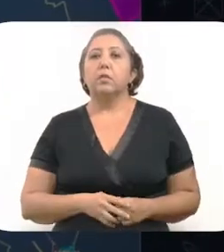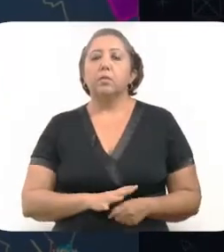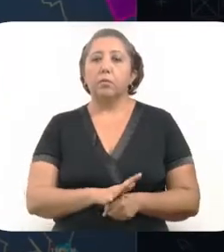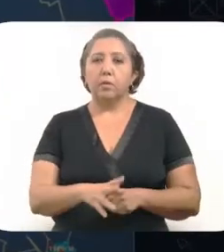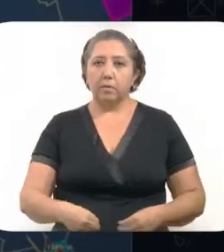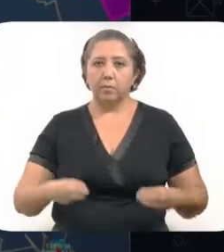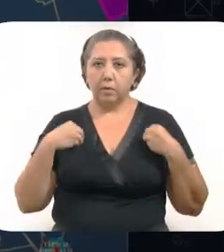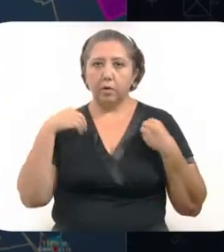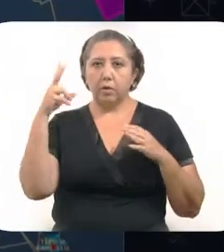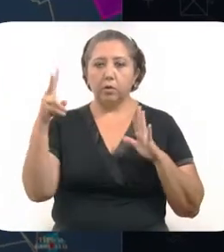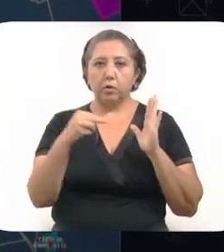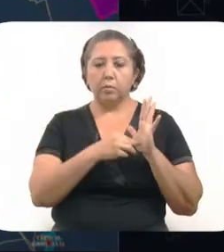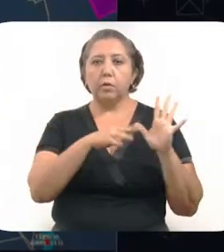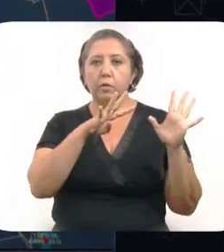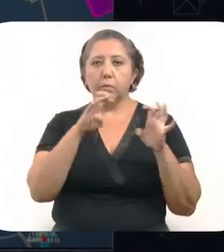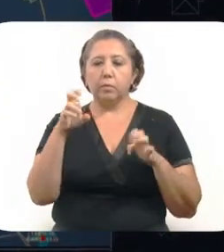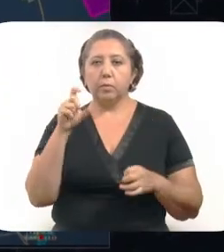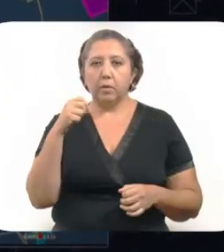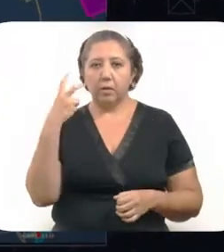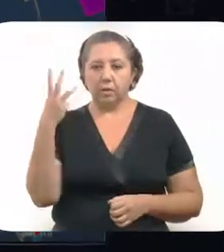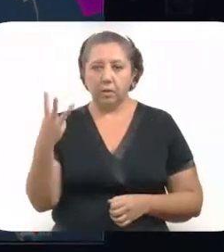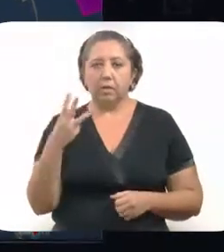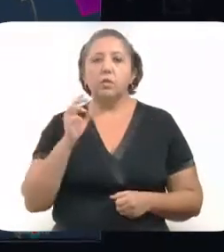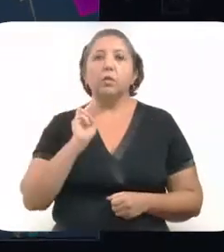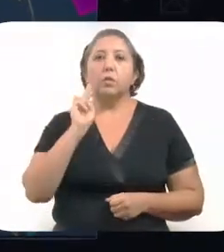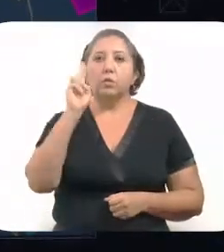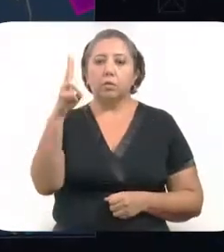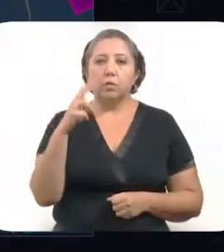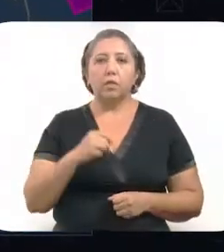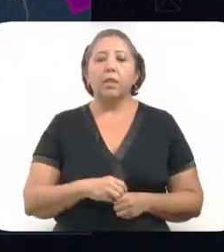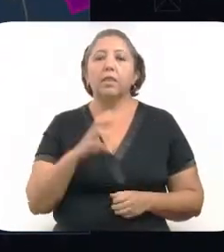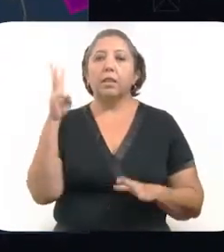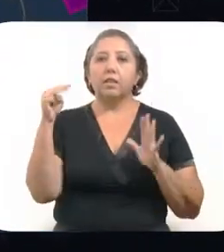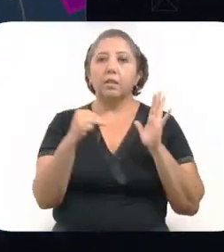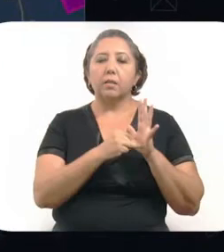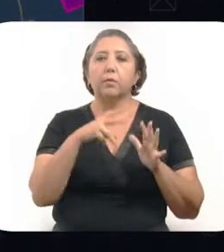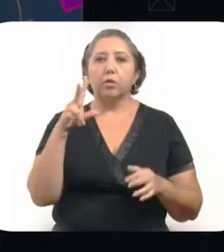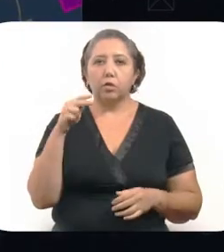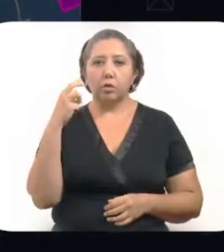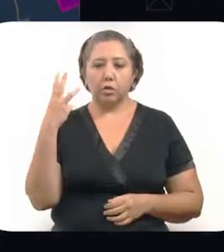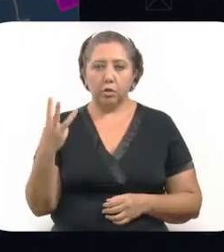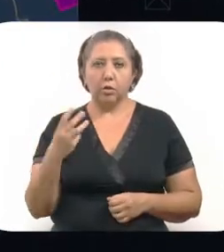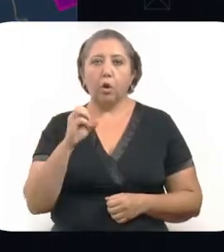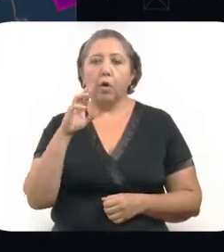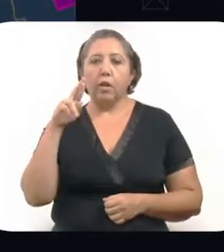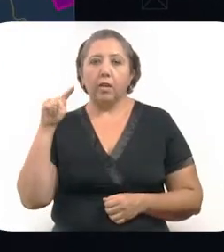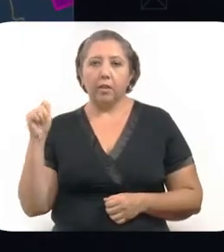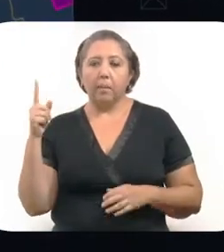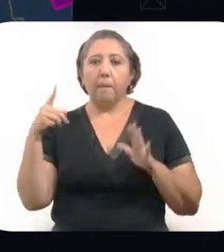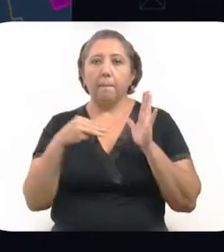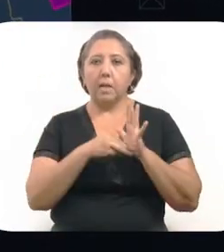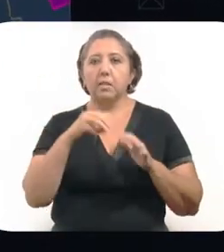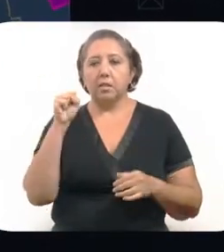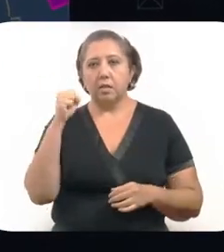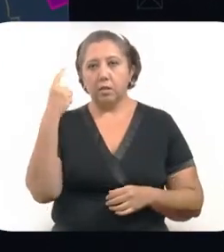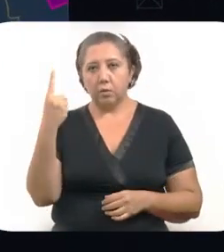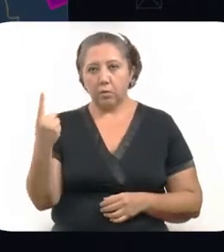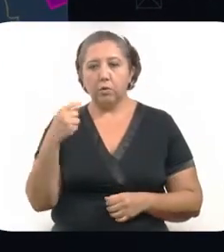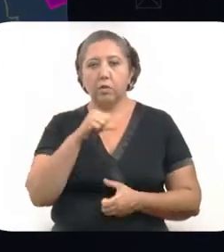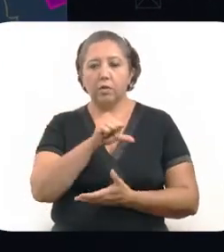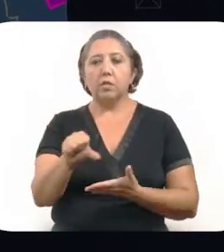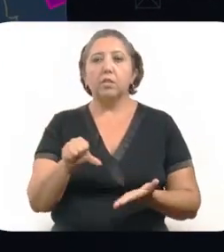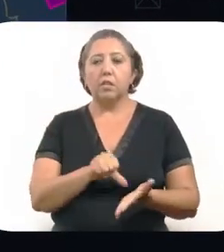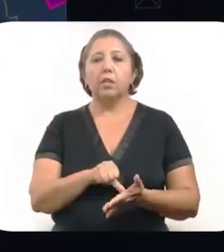las cuales viven 2,923 en la zona norte, 3,083 en la zona oriente, 1,061 en la zona